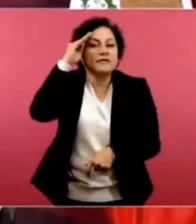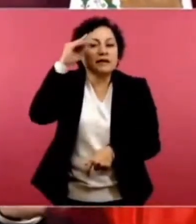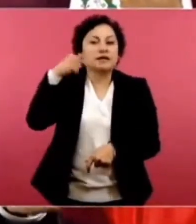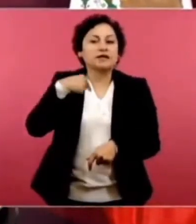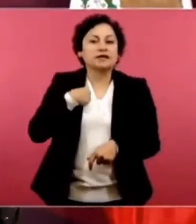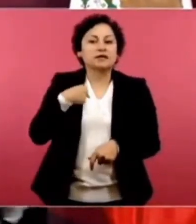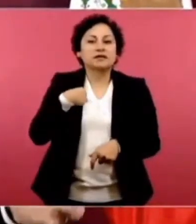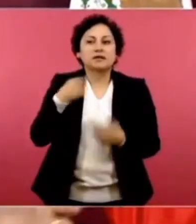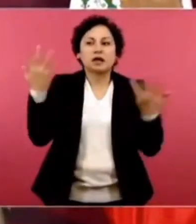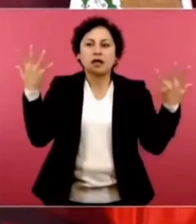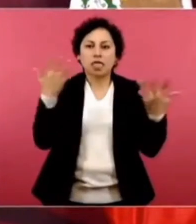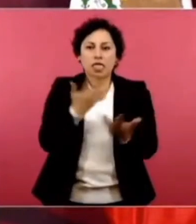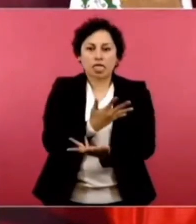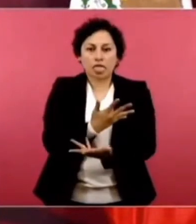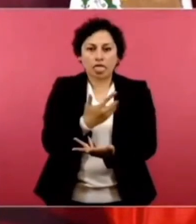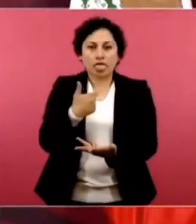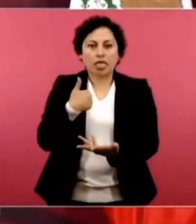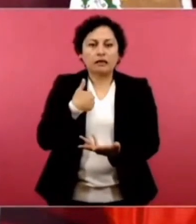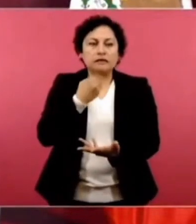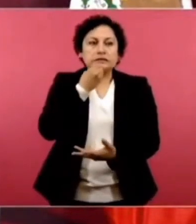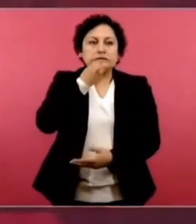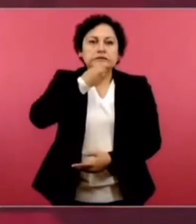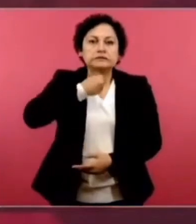dar marcha atrás a eso.